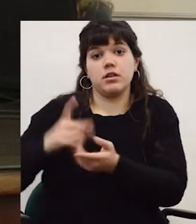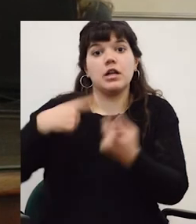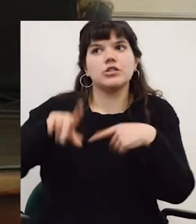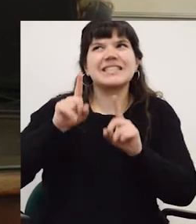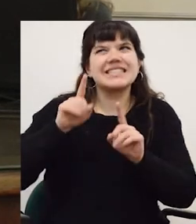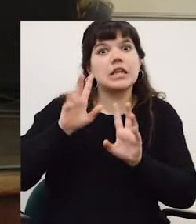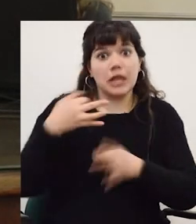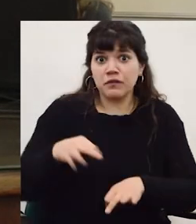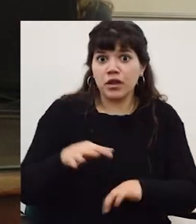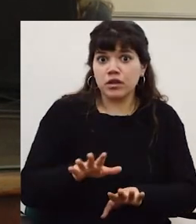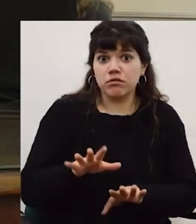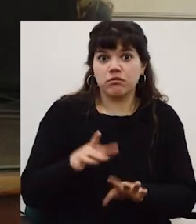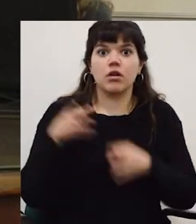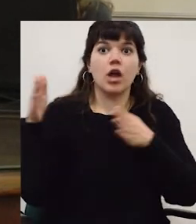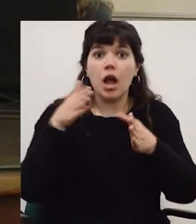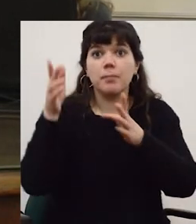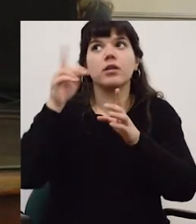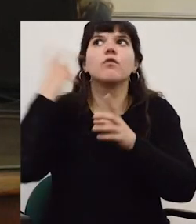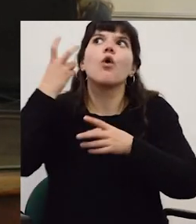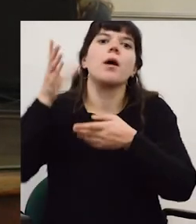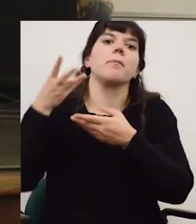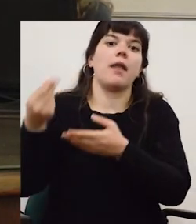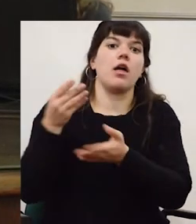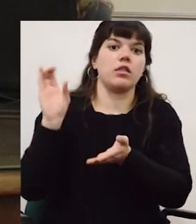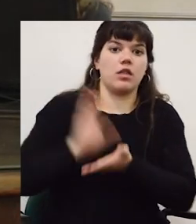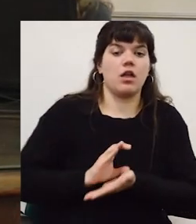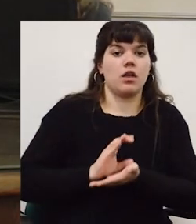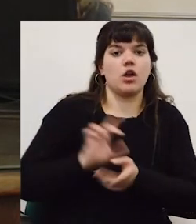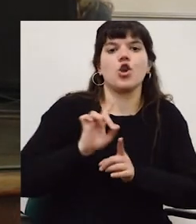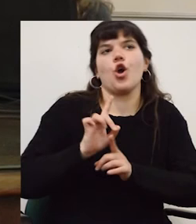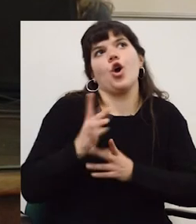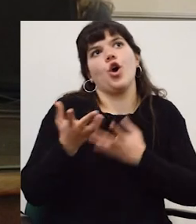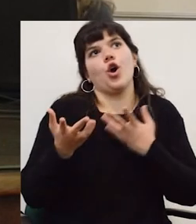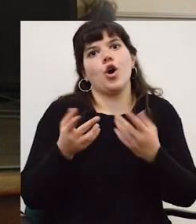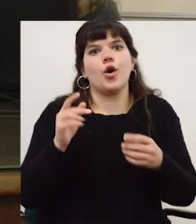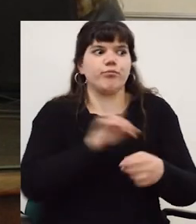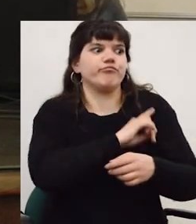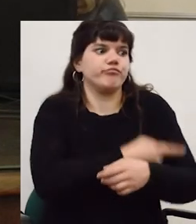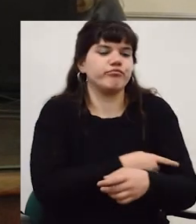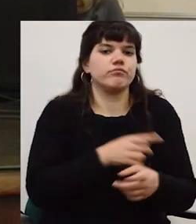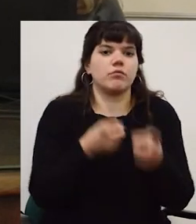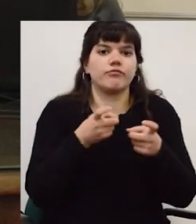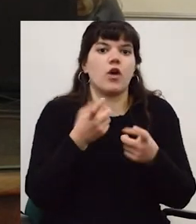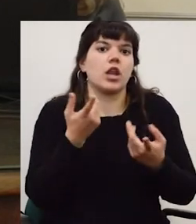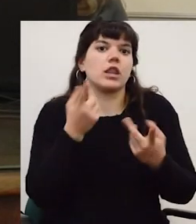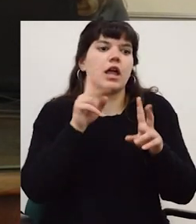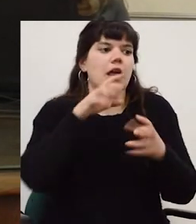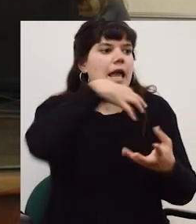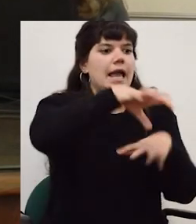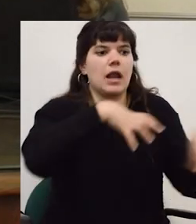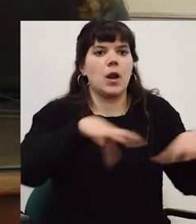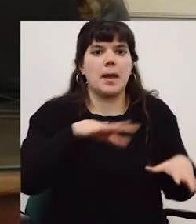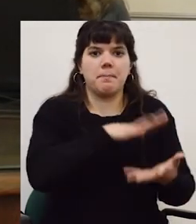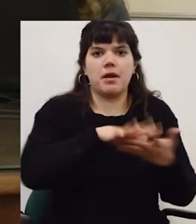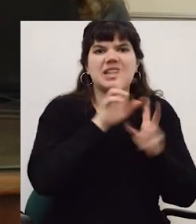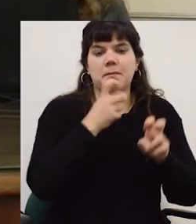entonces si esa es la lógica de la discusión está bien va a conducir a ir a buscar fondos no va a conducir